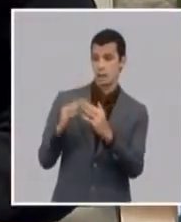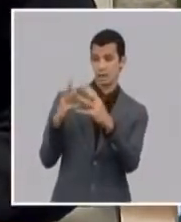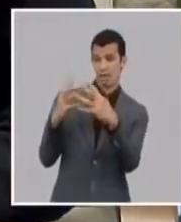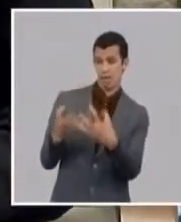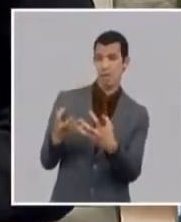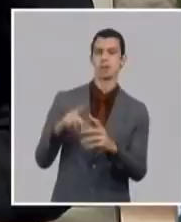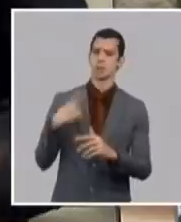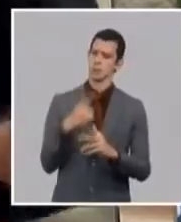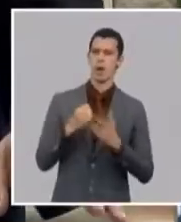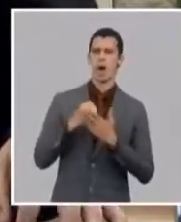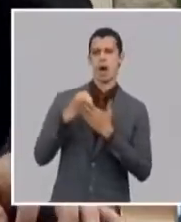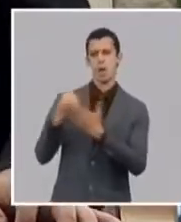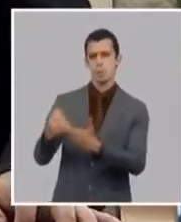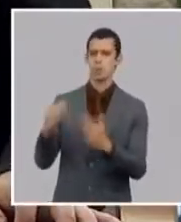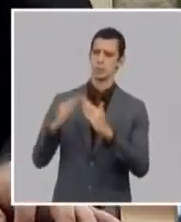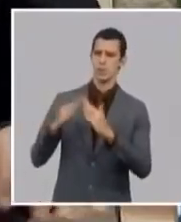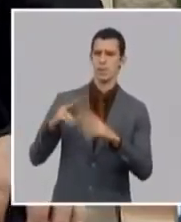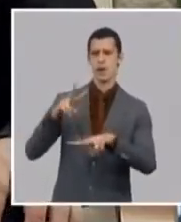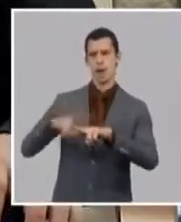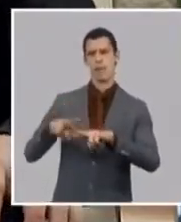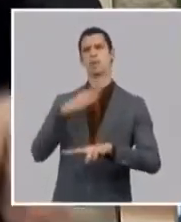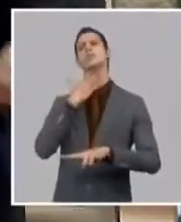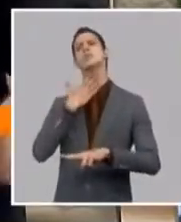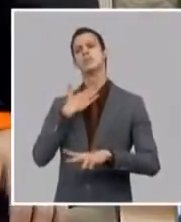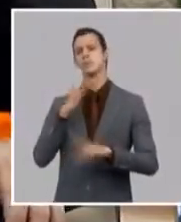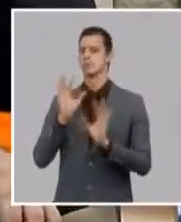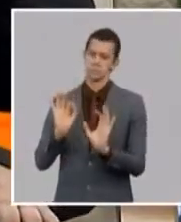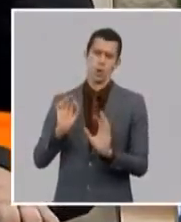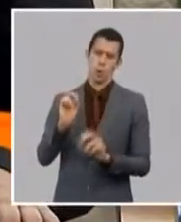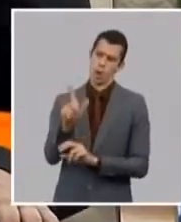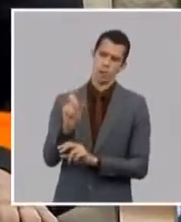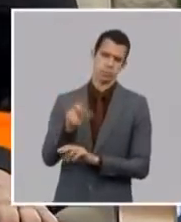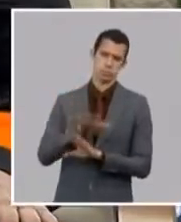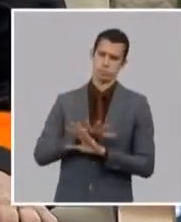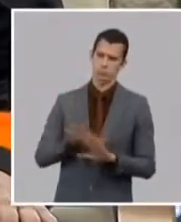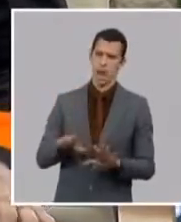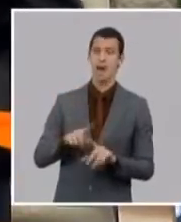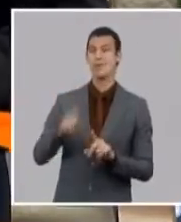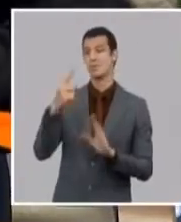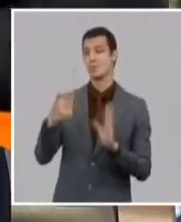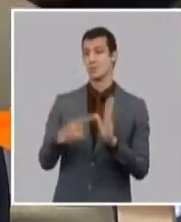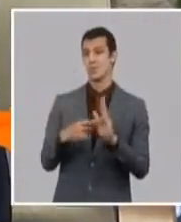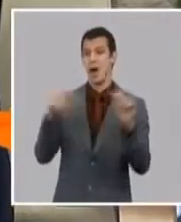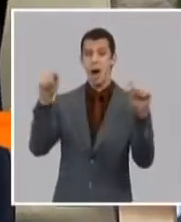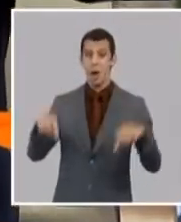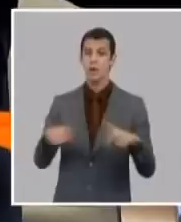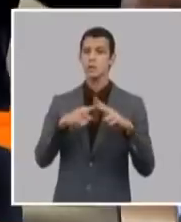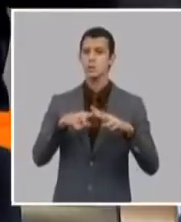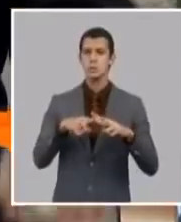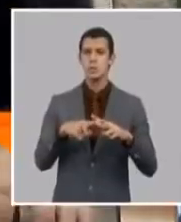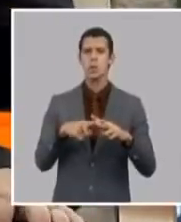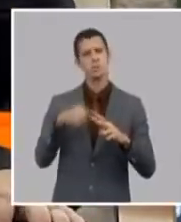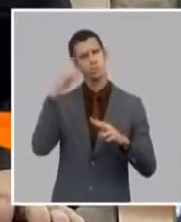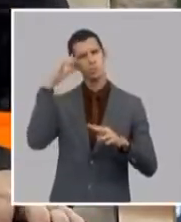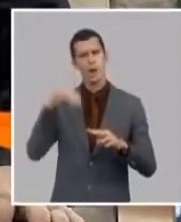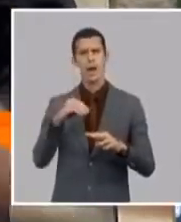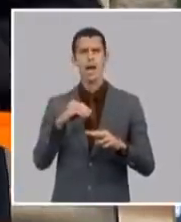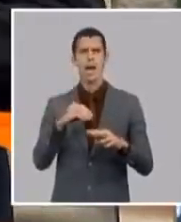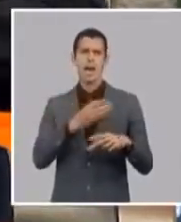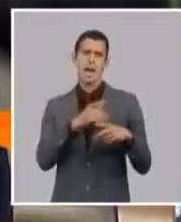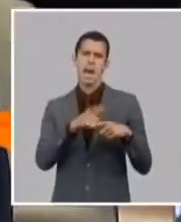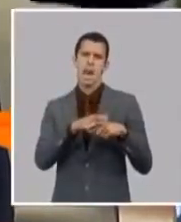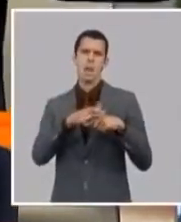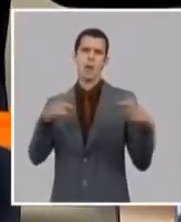y la idea es que logremos que estas personas independientemente de que hoy están registradas en otra provincia